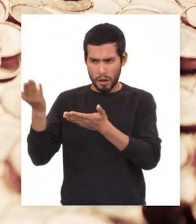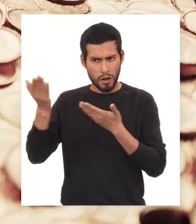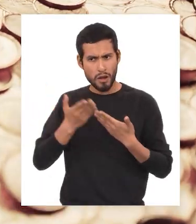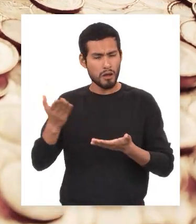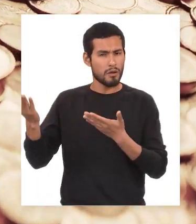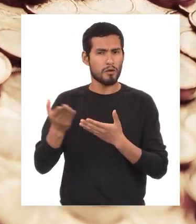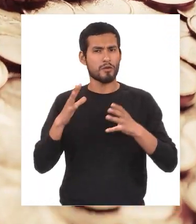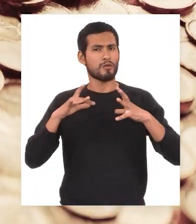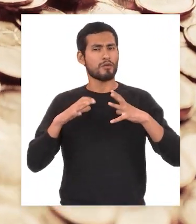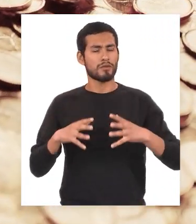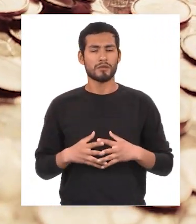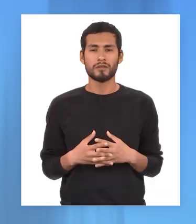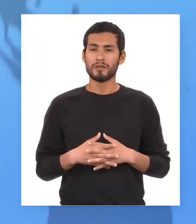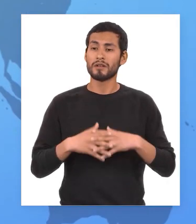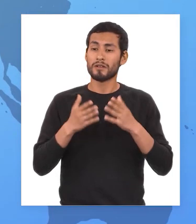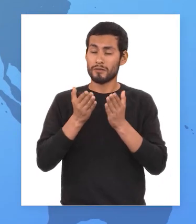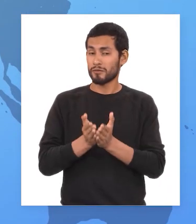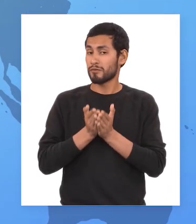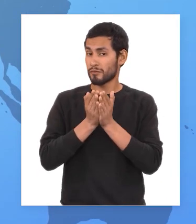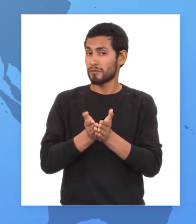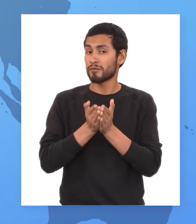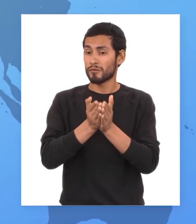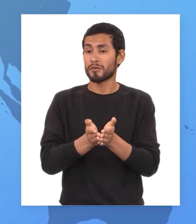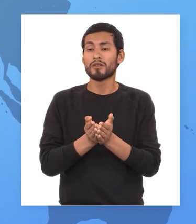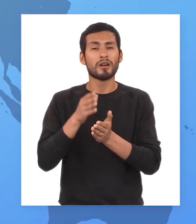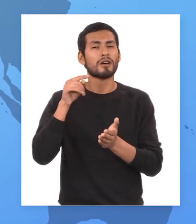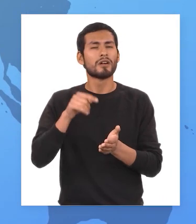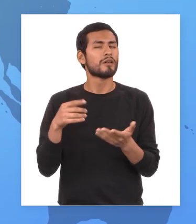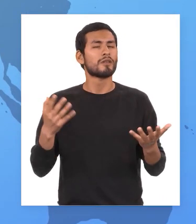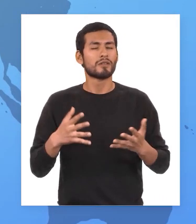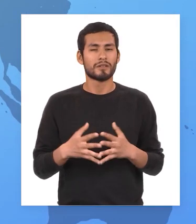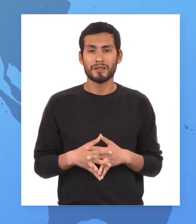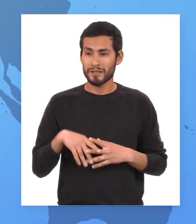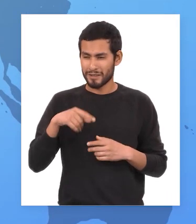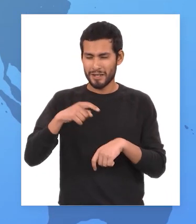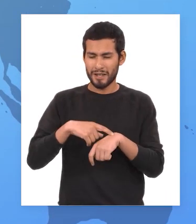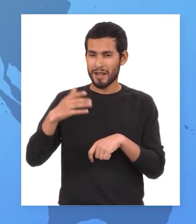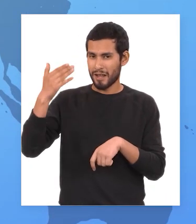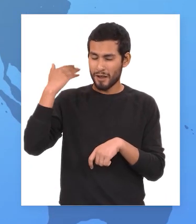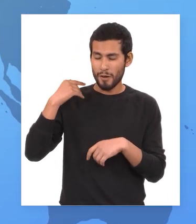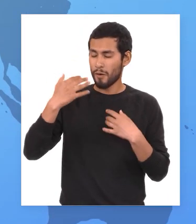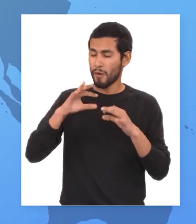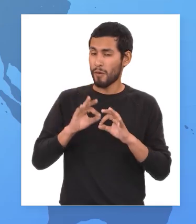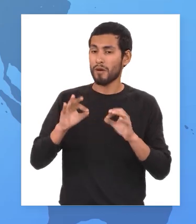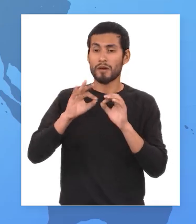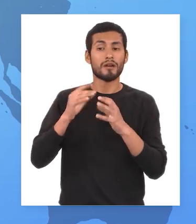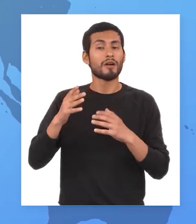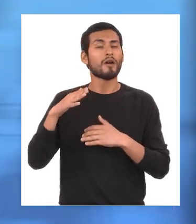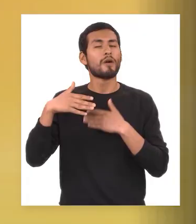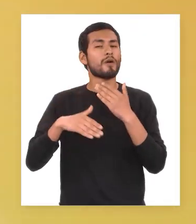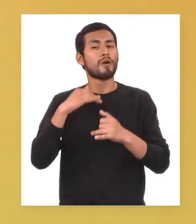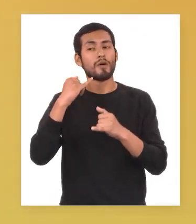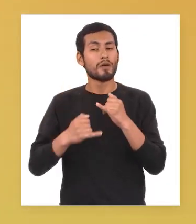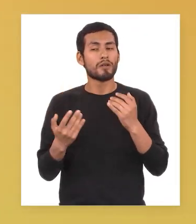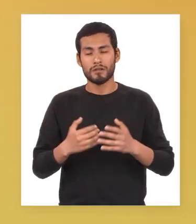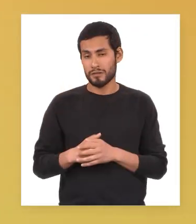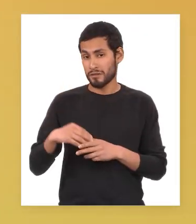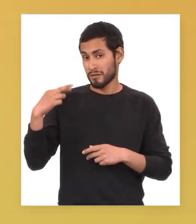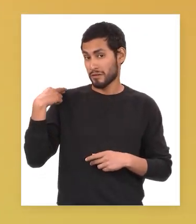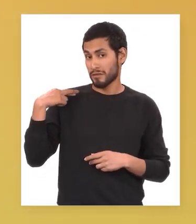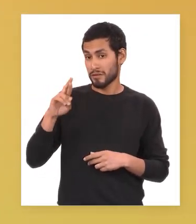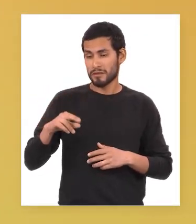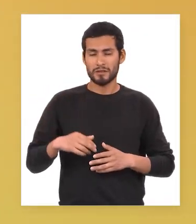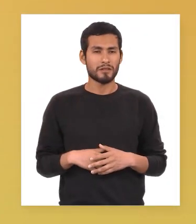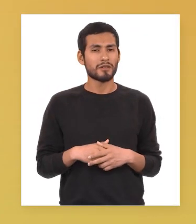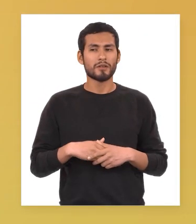nuevos productos y riquezas las embarcaciones fueron los protagonistas de la época por último en lo